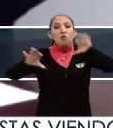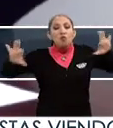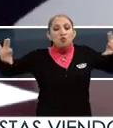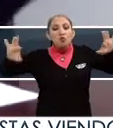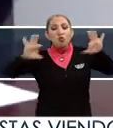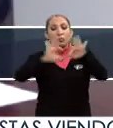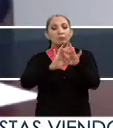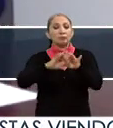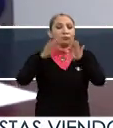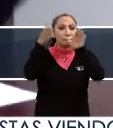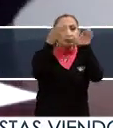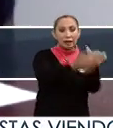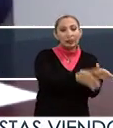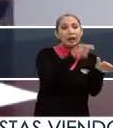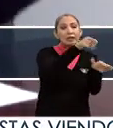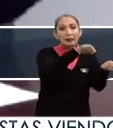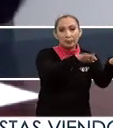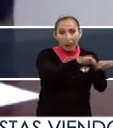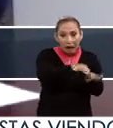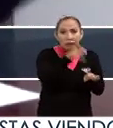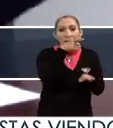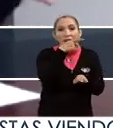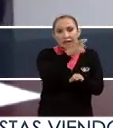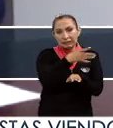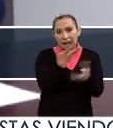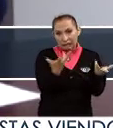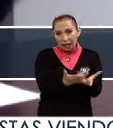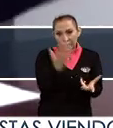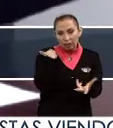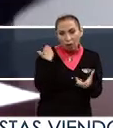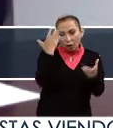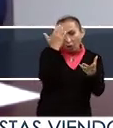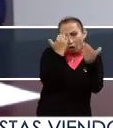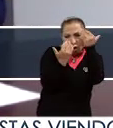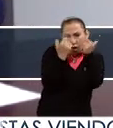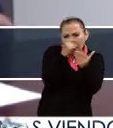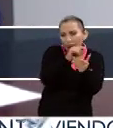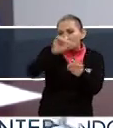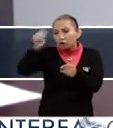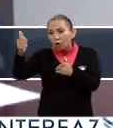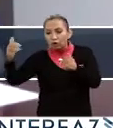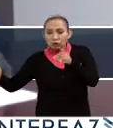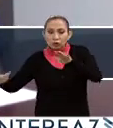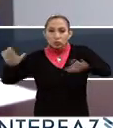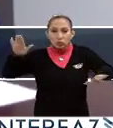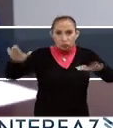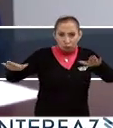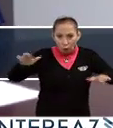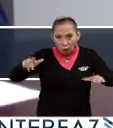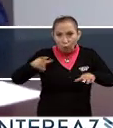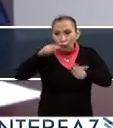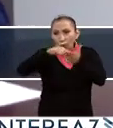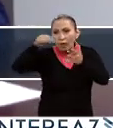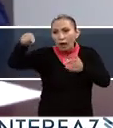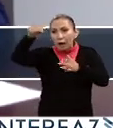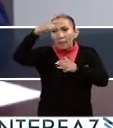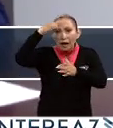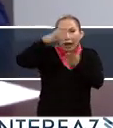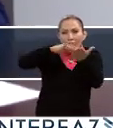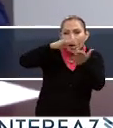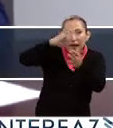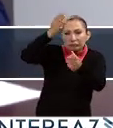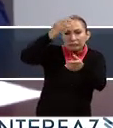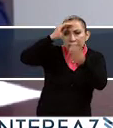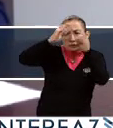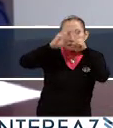comunicación entre los que están trabajando y haciendo y generando conocimiento en uno y en otro, y en otros lados para poder llegar a